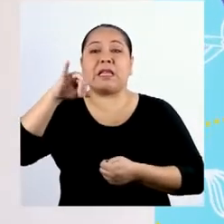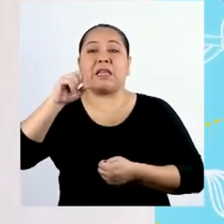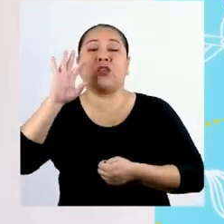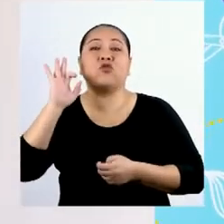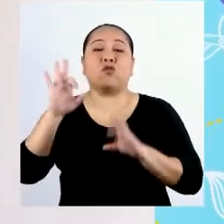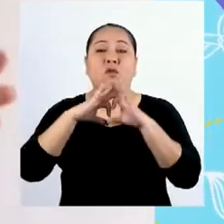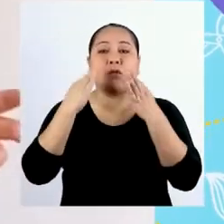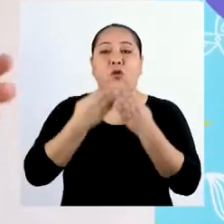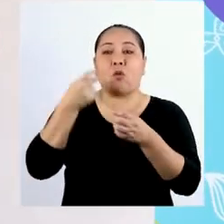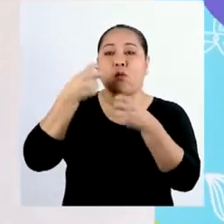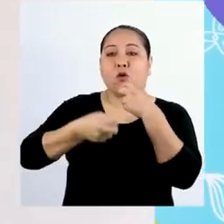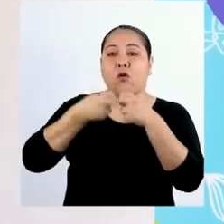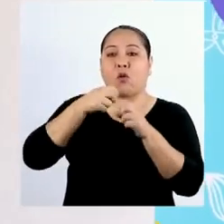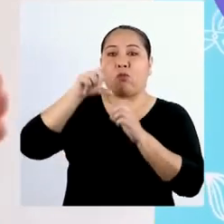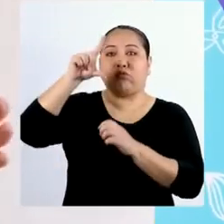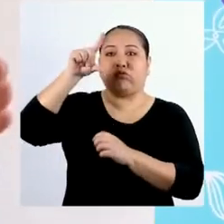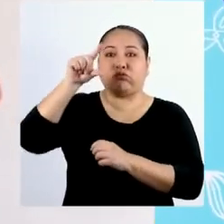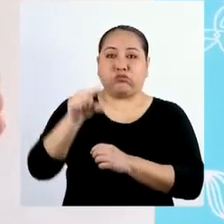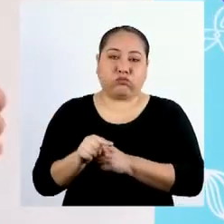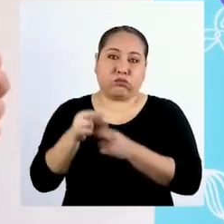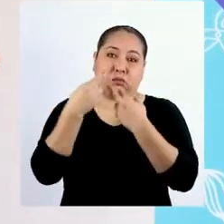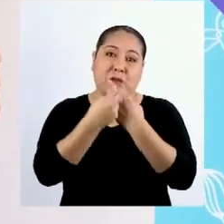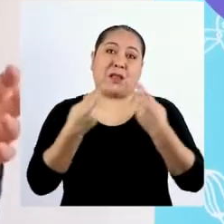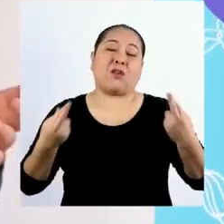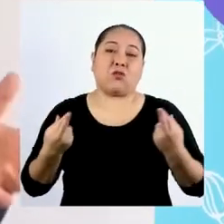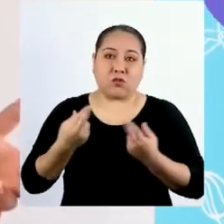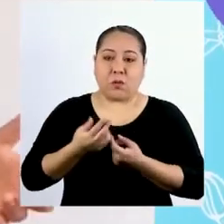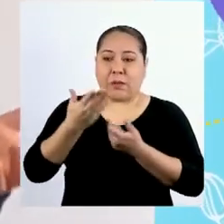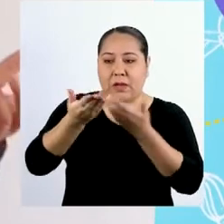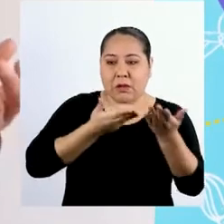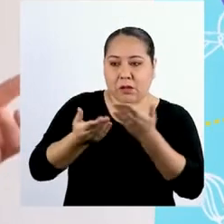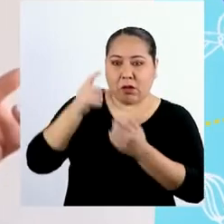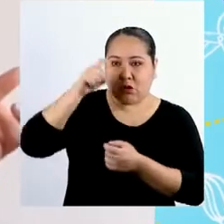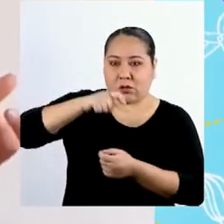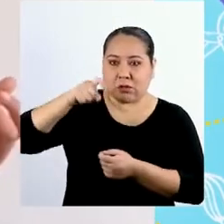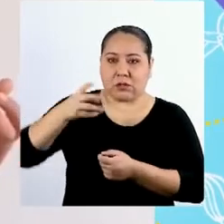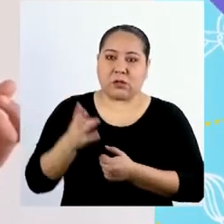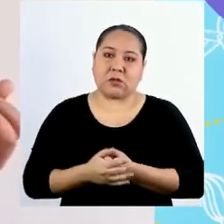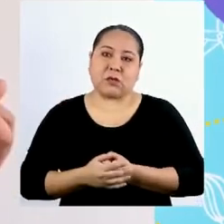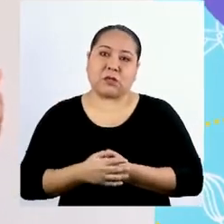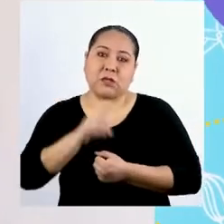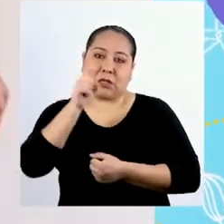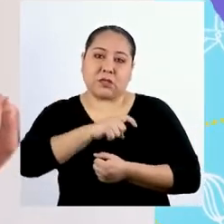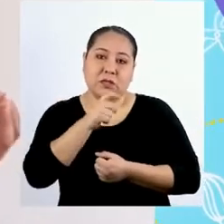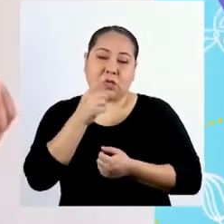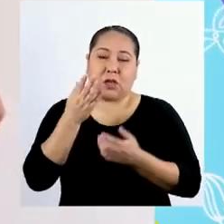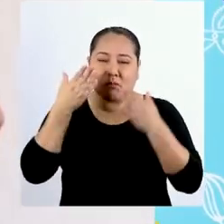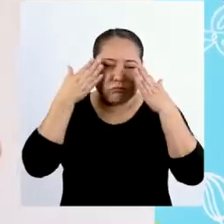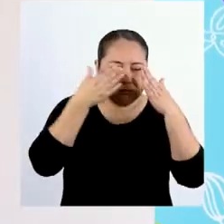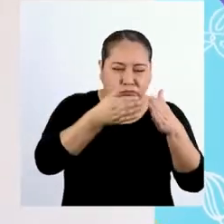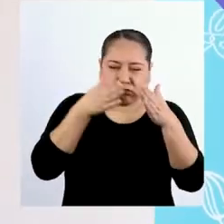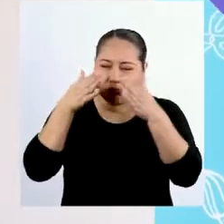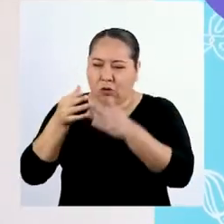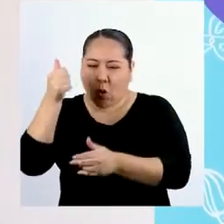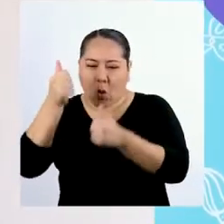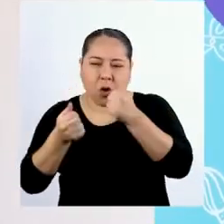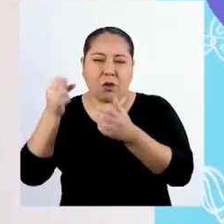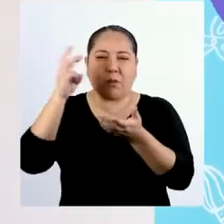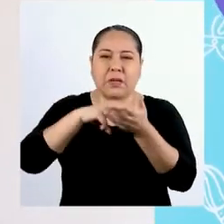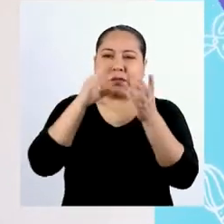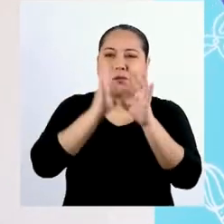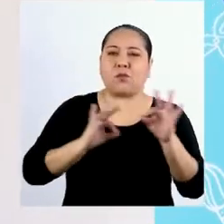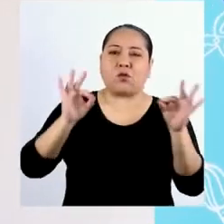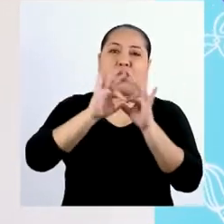familia, su problema fue la disminución de recursos para poder atender sus necesidades. Tuvieron que priorizar algunos